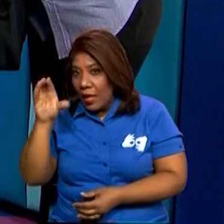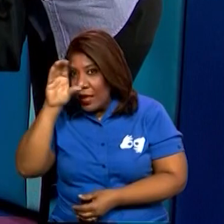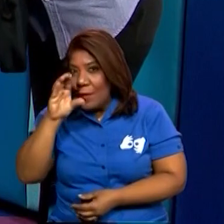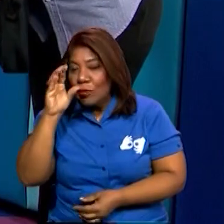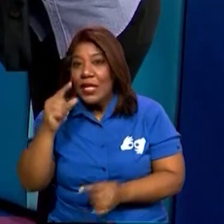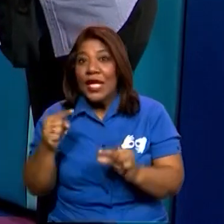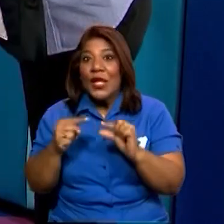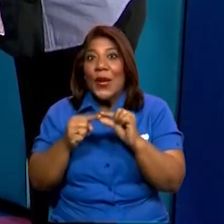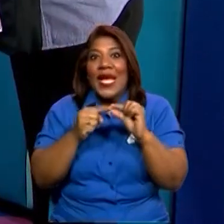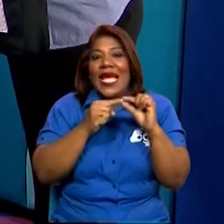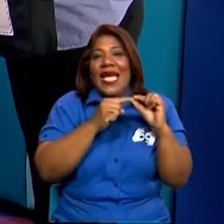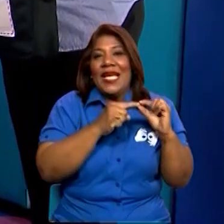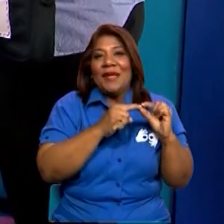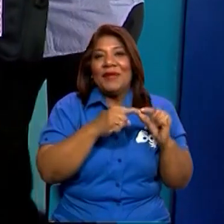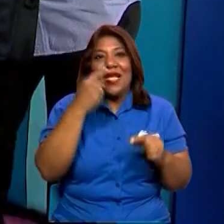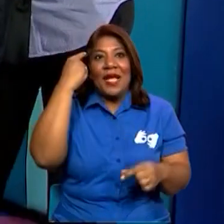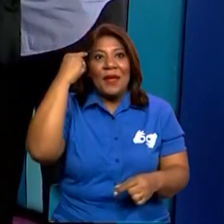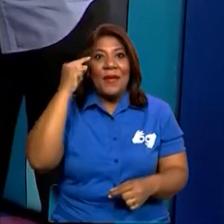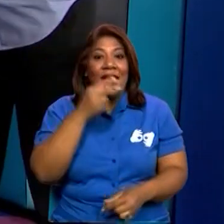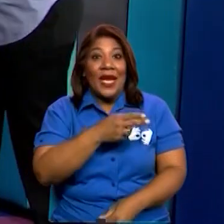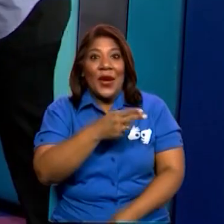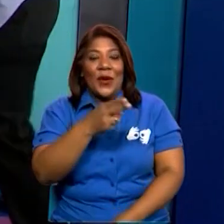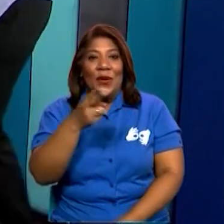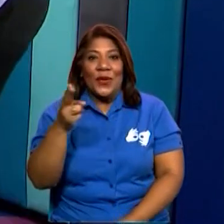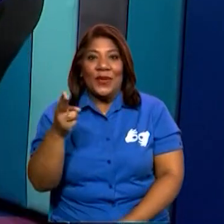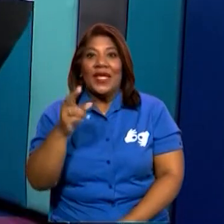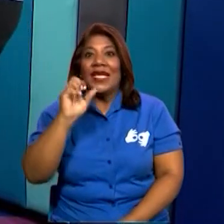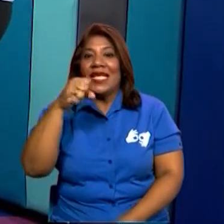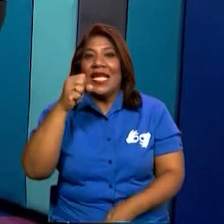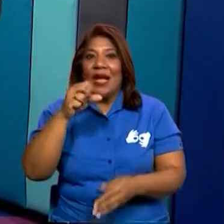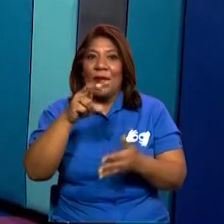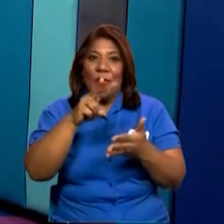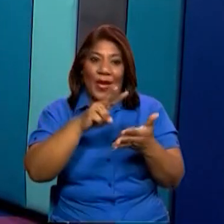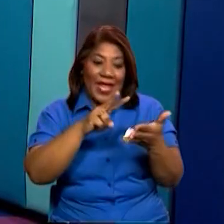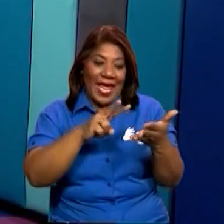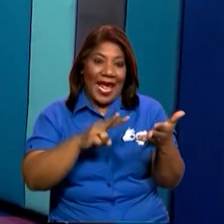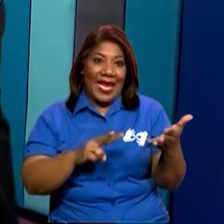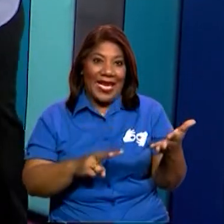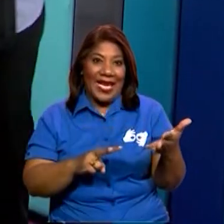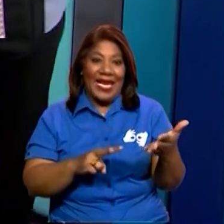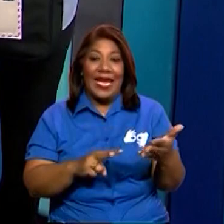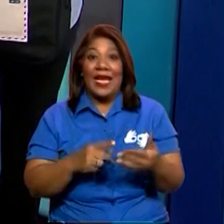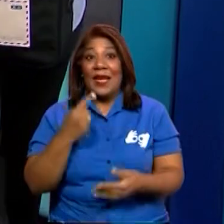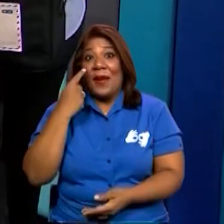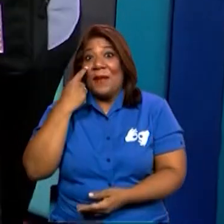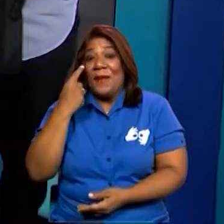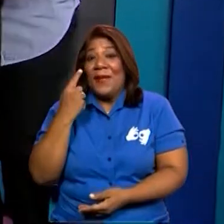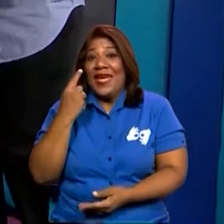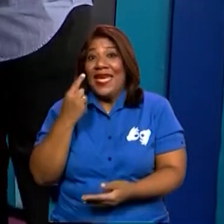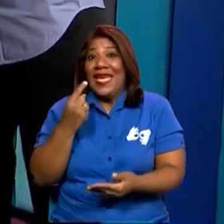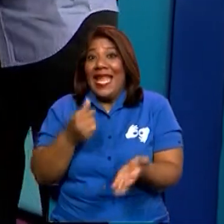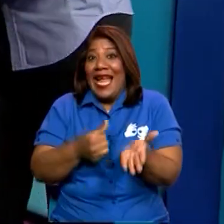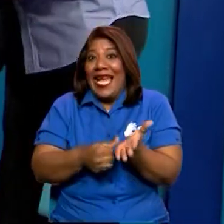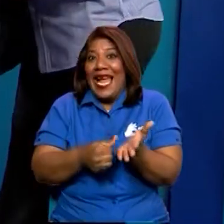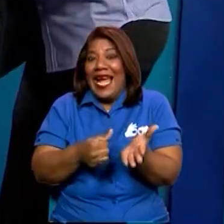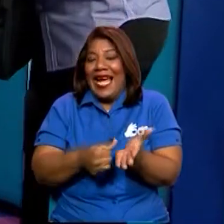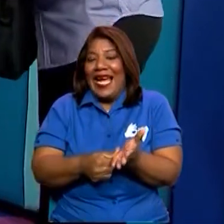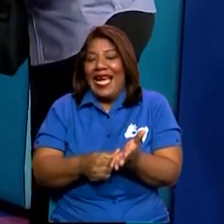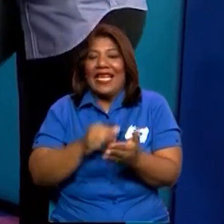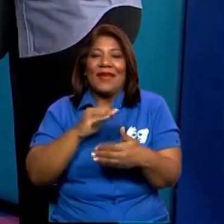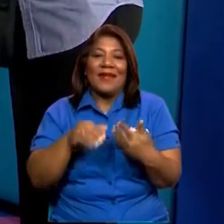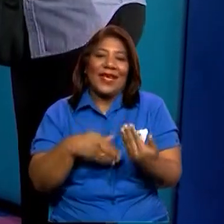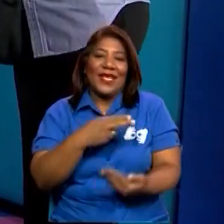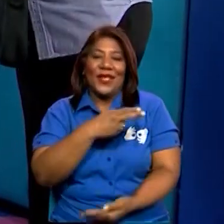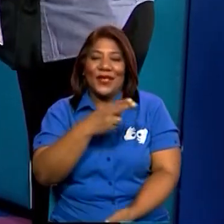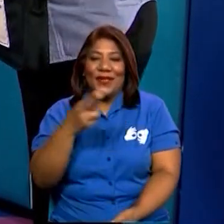que yo le voy a dar a usted para que la lea. Vamos a escuchar esa carta muy importante para todos los niños.